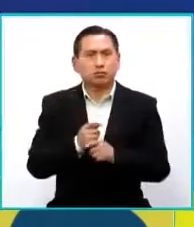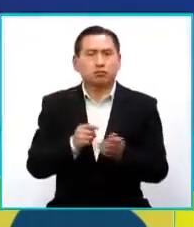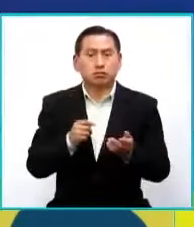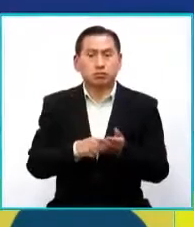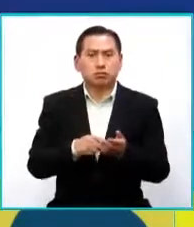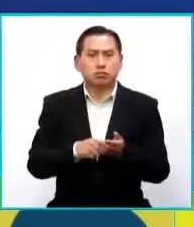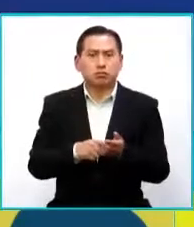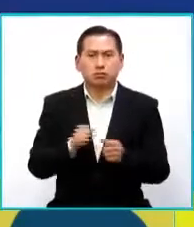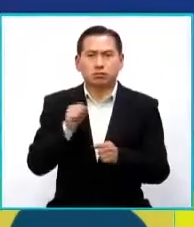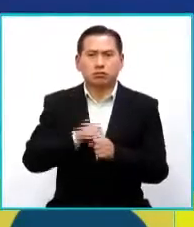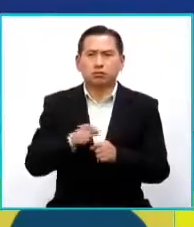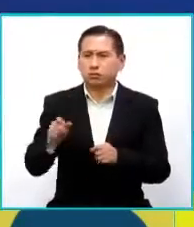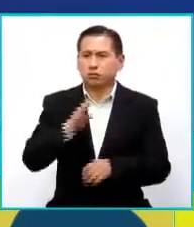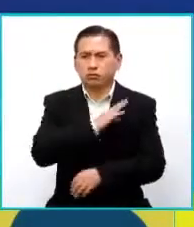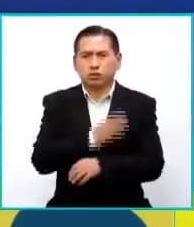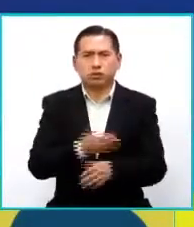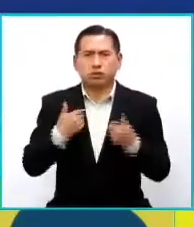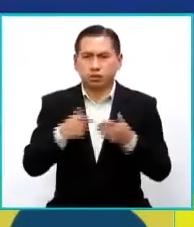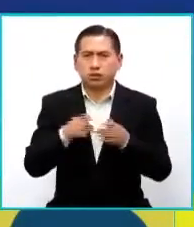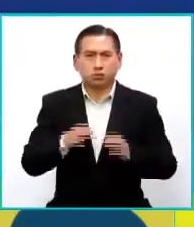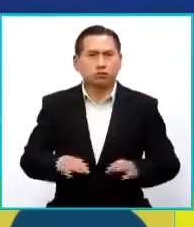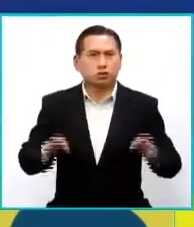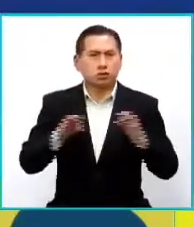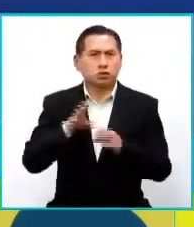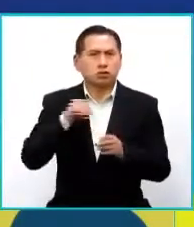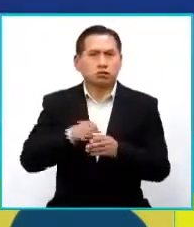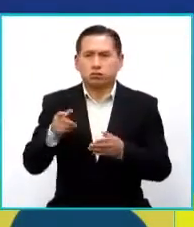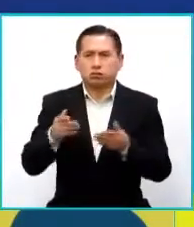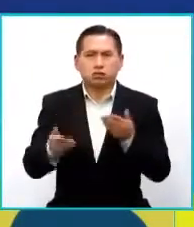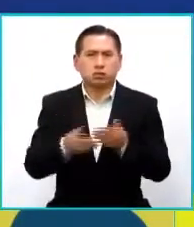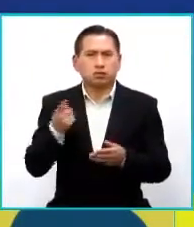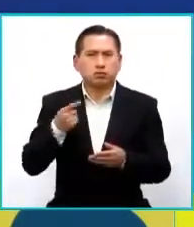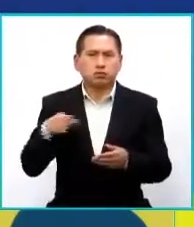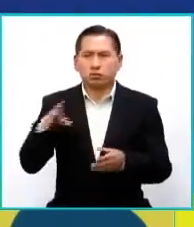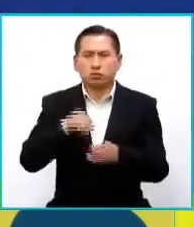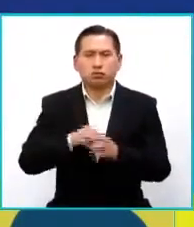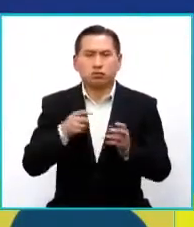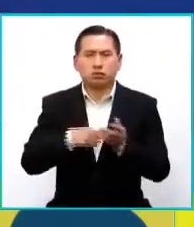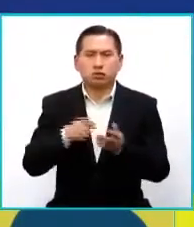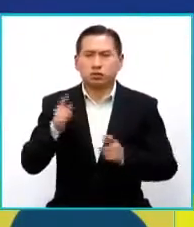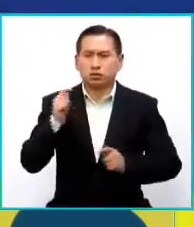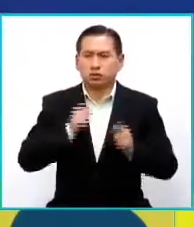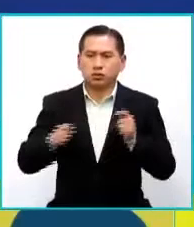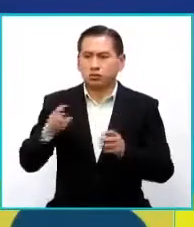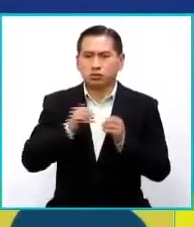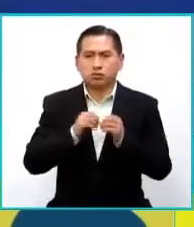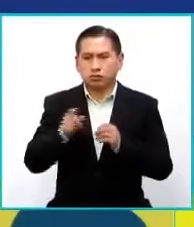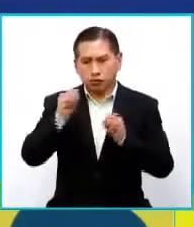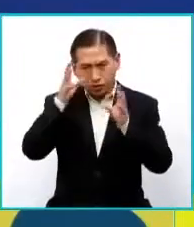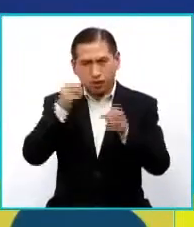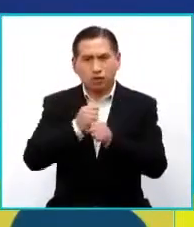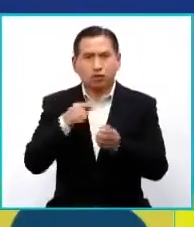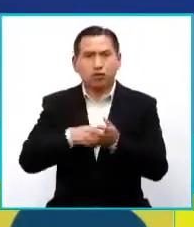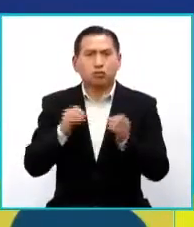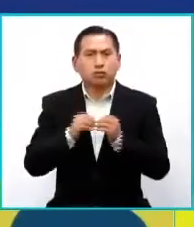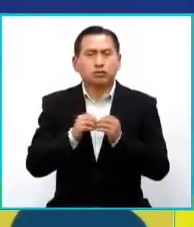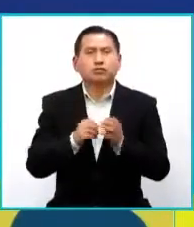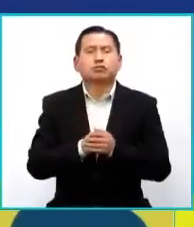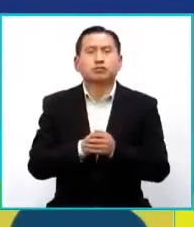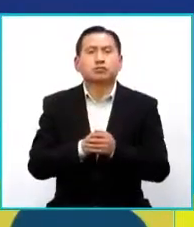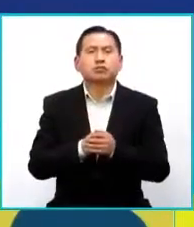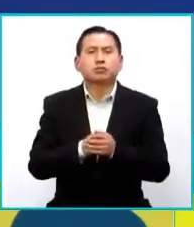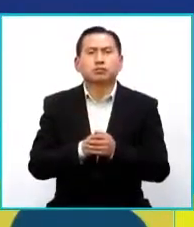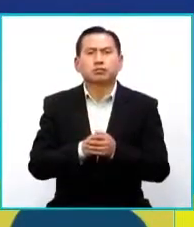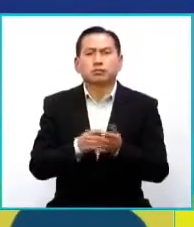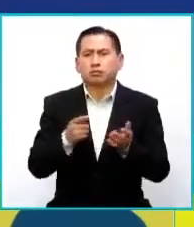que es un trabajo, una labor que no siempre se realiza, casi siempre el artista o el creador está constantemente creando para otros y en muy pocos